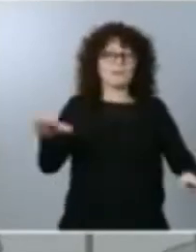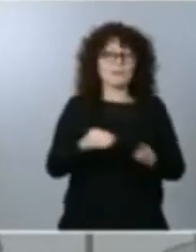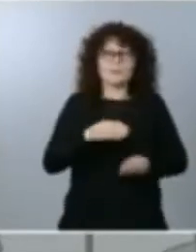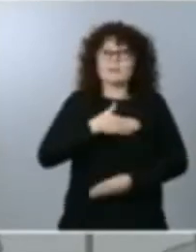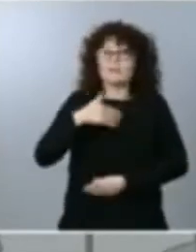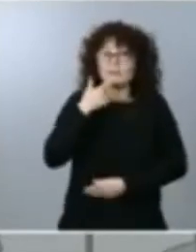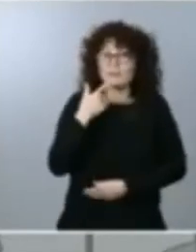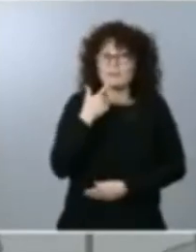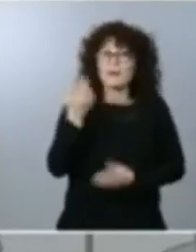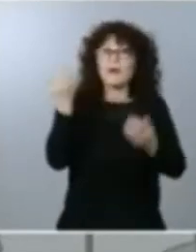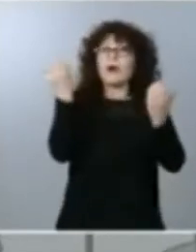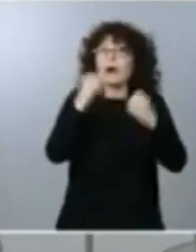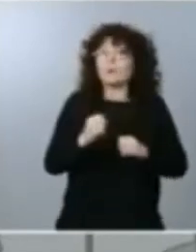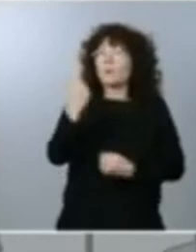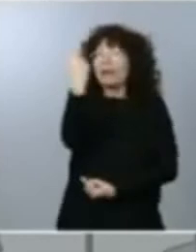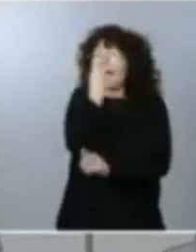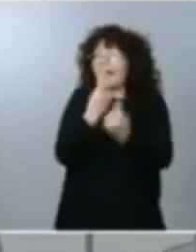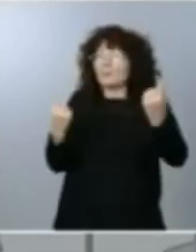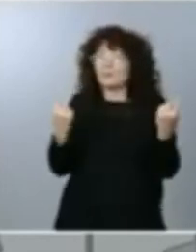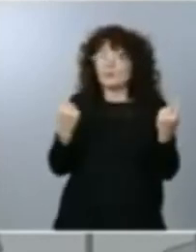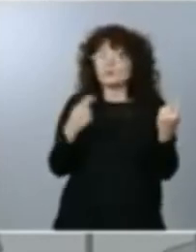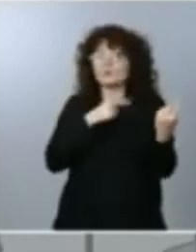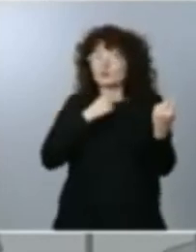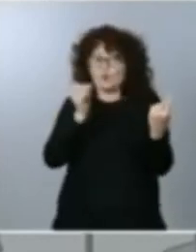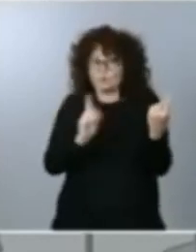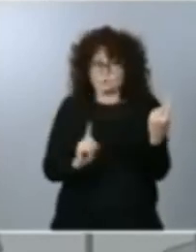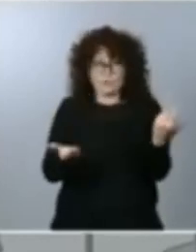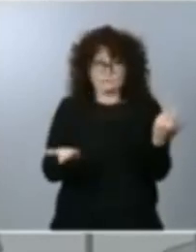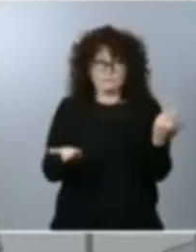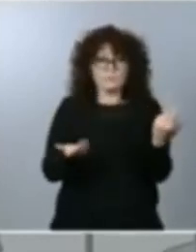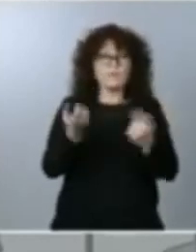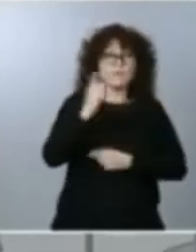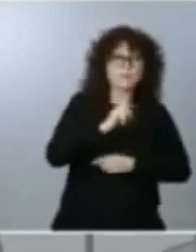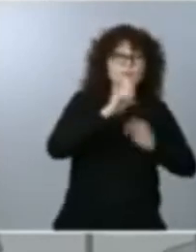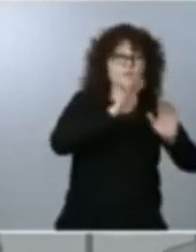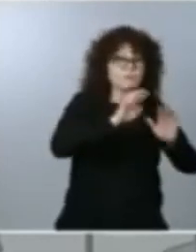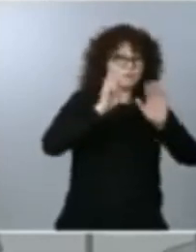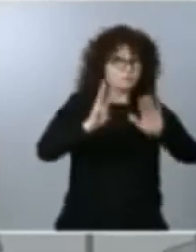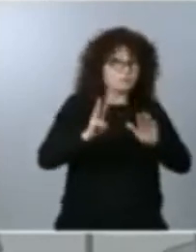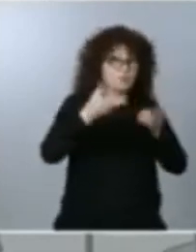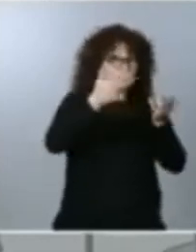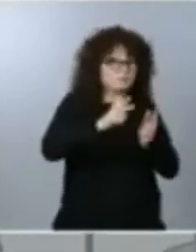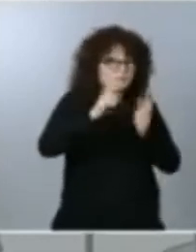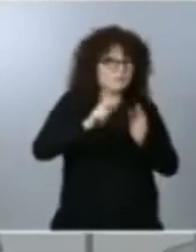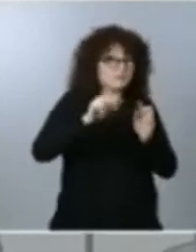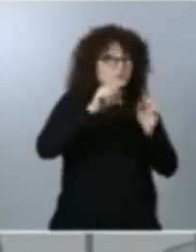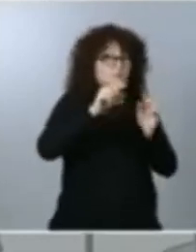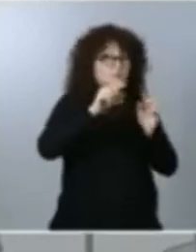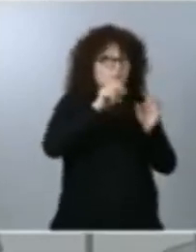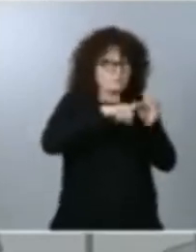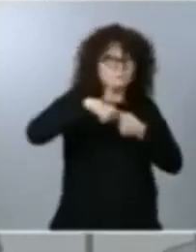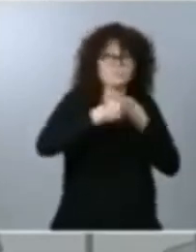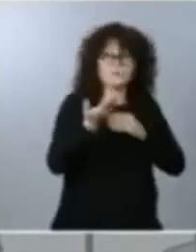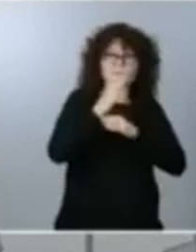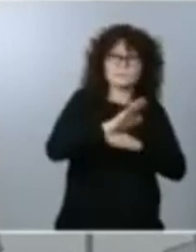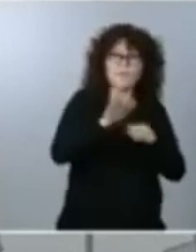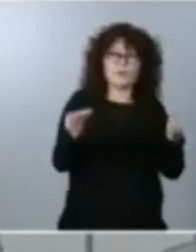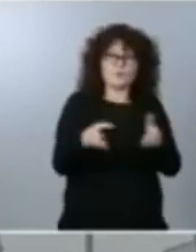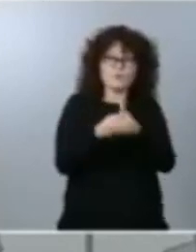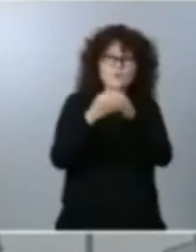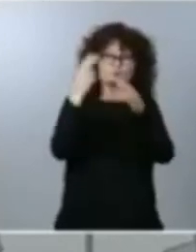algunos esos 198 escaños en los que están distintos partidos de izquierdas y de derechas